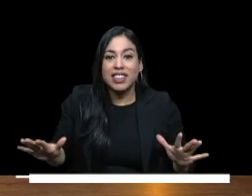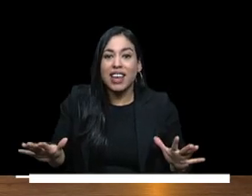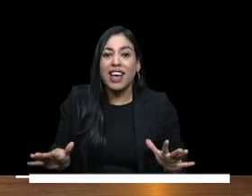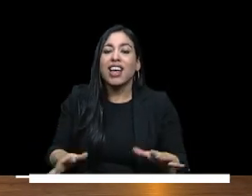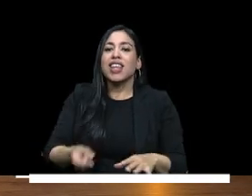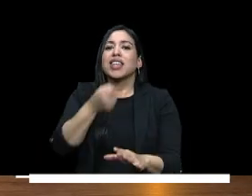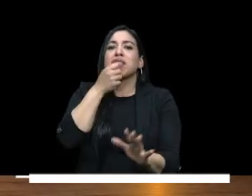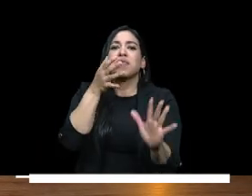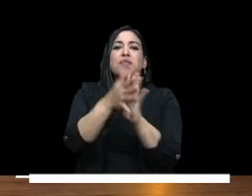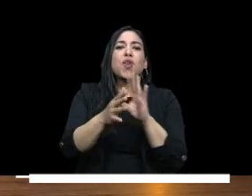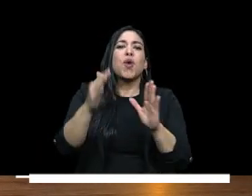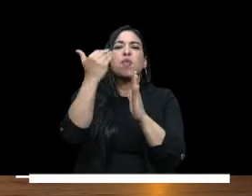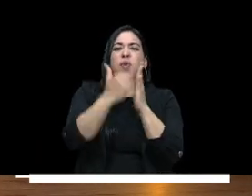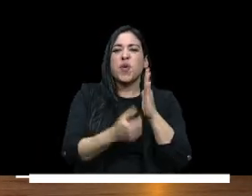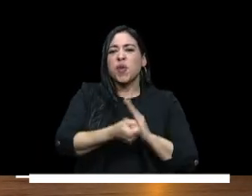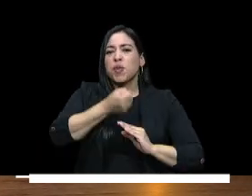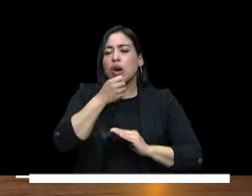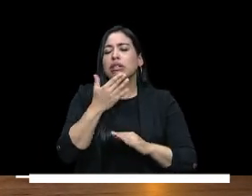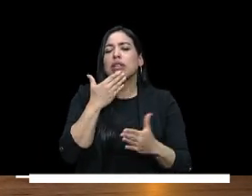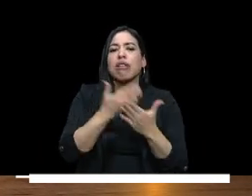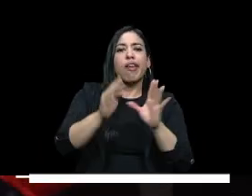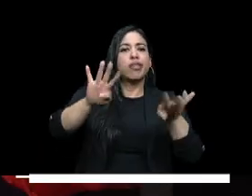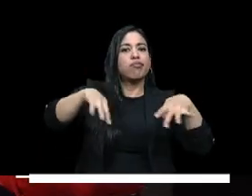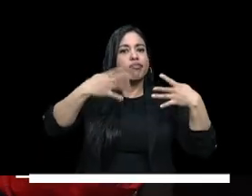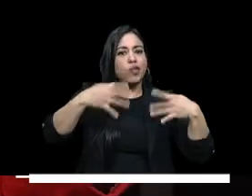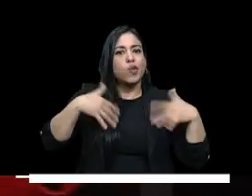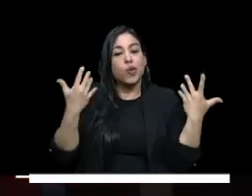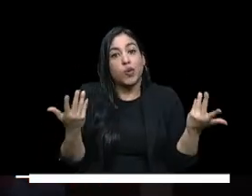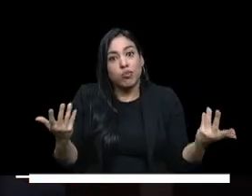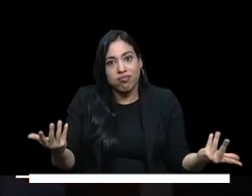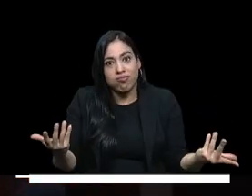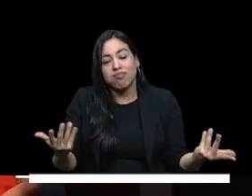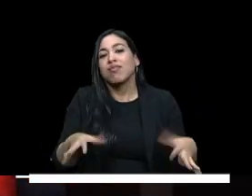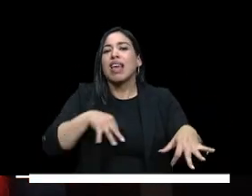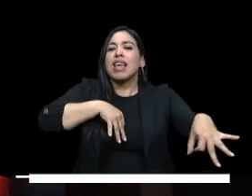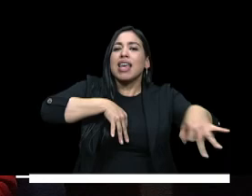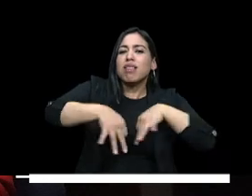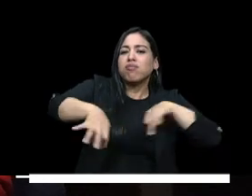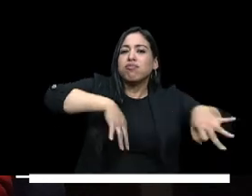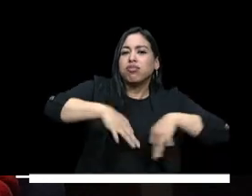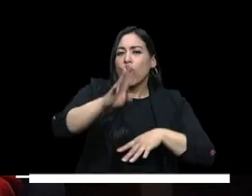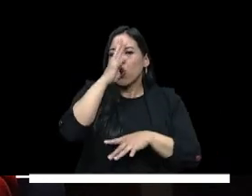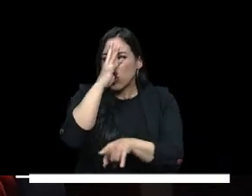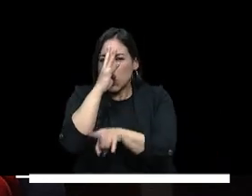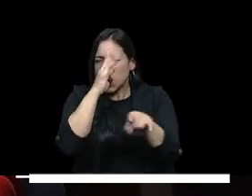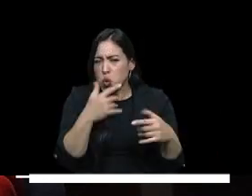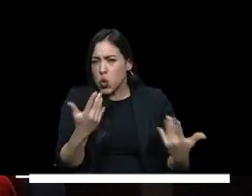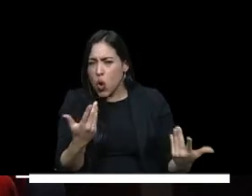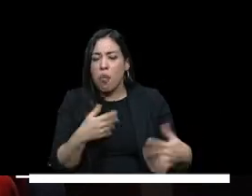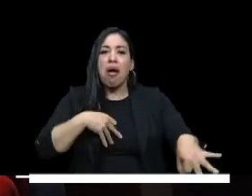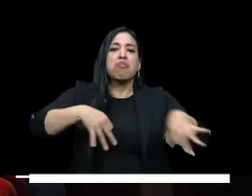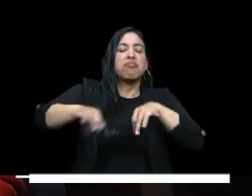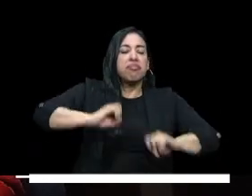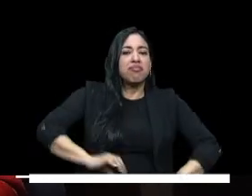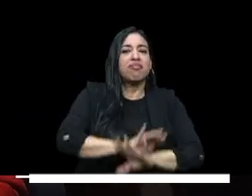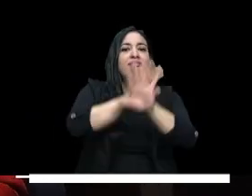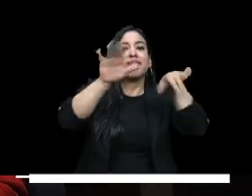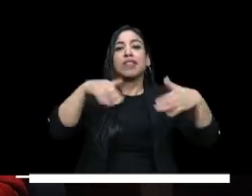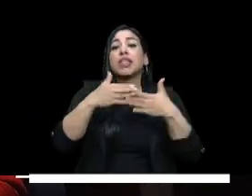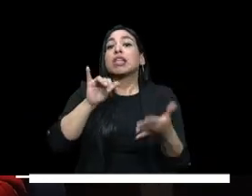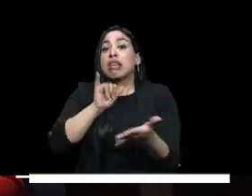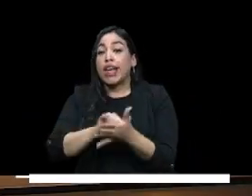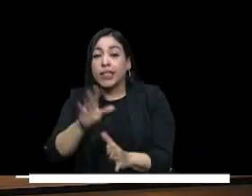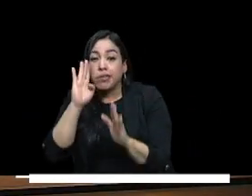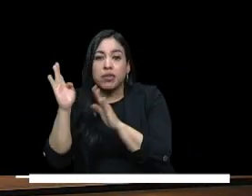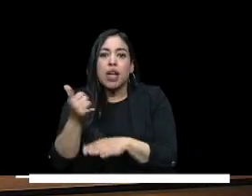esta transmisión de este programa ustedes muchísimas gracias por acompañarnos y bueno por explicarnos muchísimas dudas que teníamos muchos de los colombianos y claro que vamos